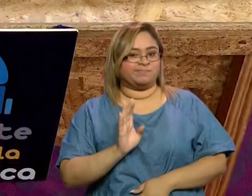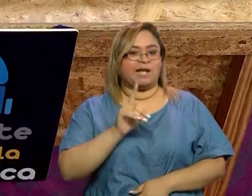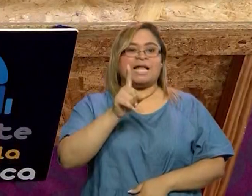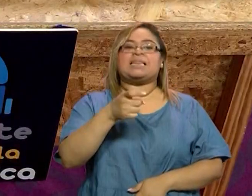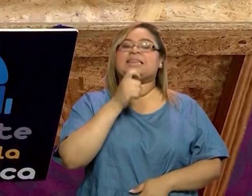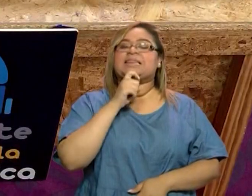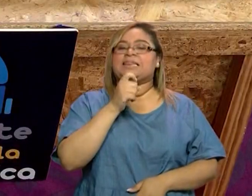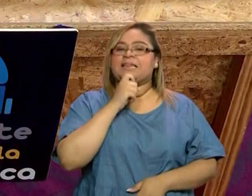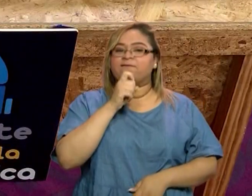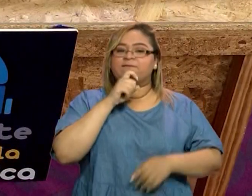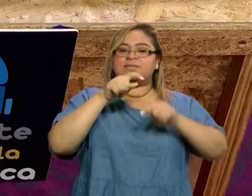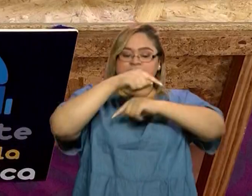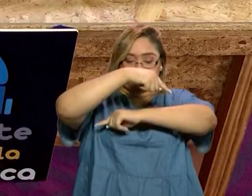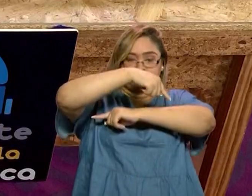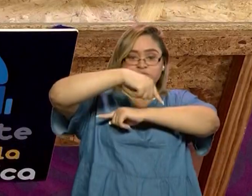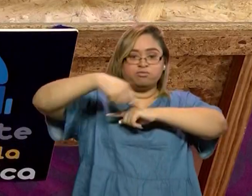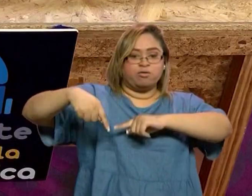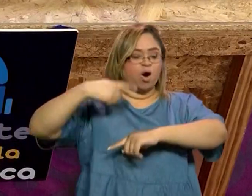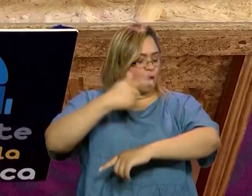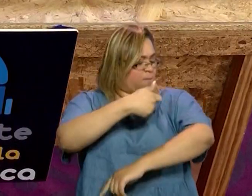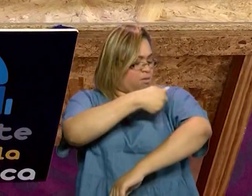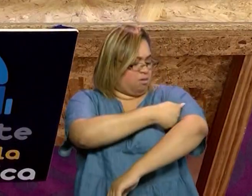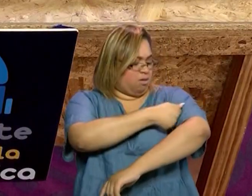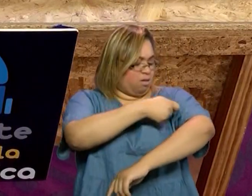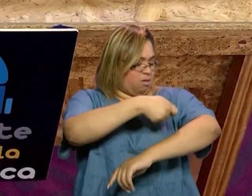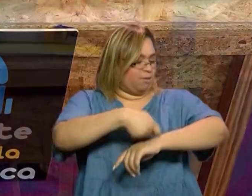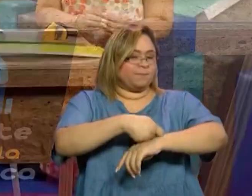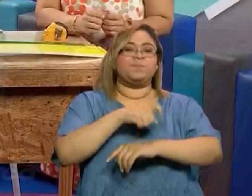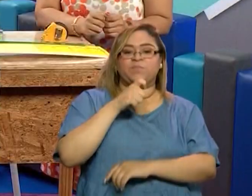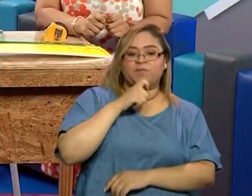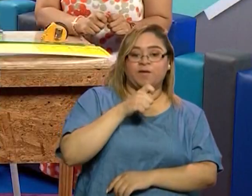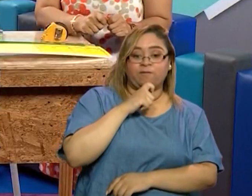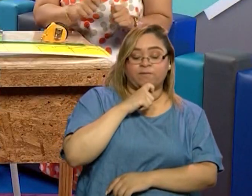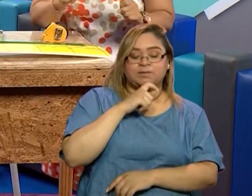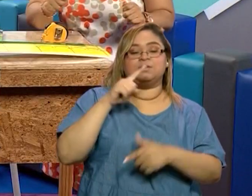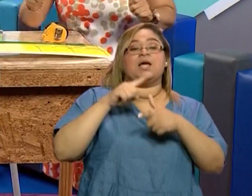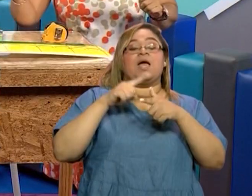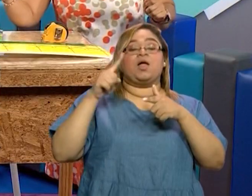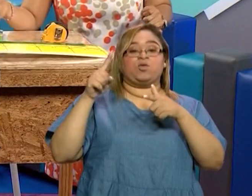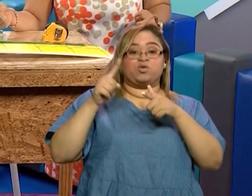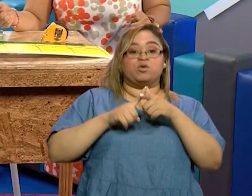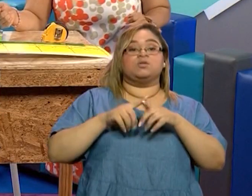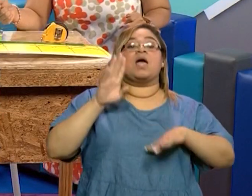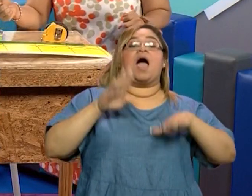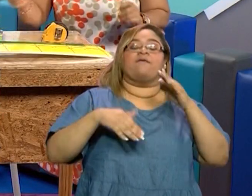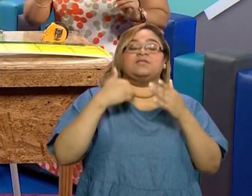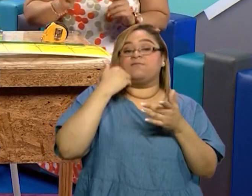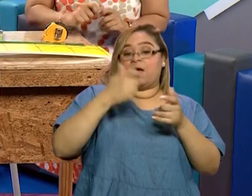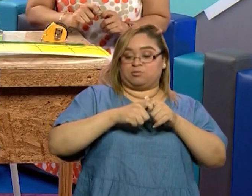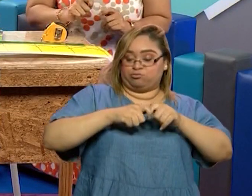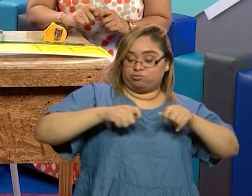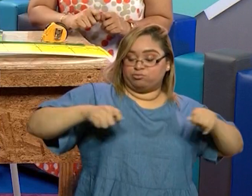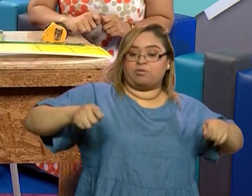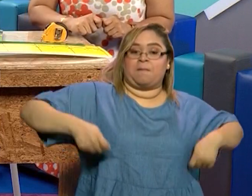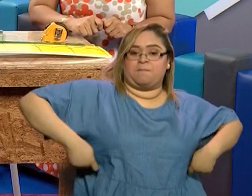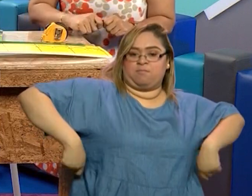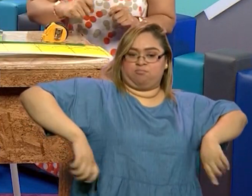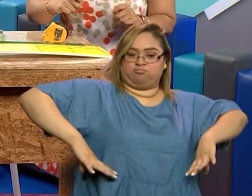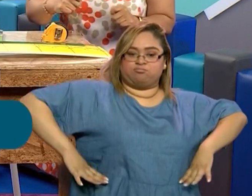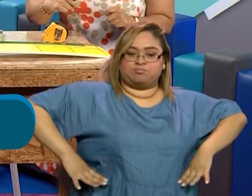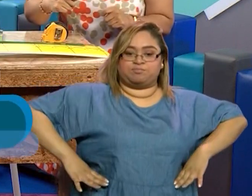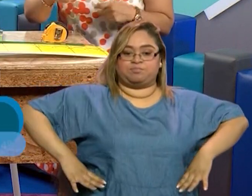No, no se Exactamente. Pero sí, cuando vas a comprar en algunos almacenes te van a vender por metro. Tenlo claro que